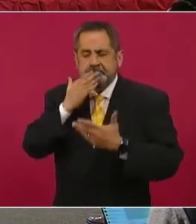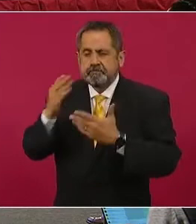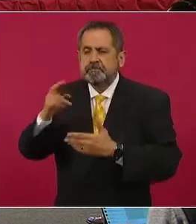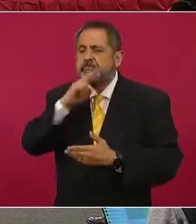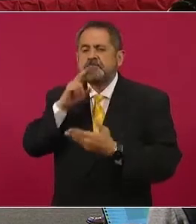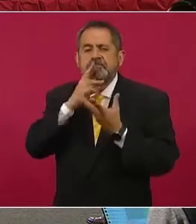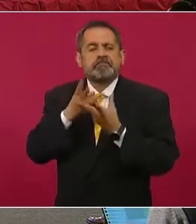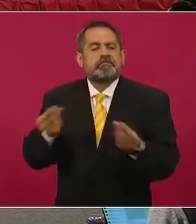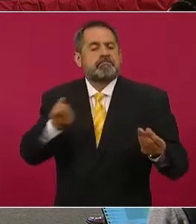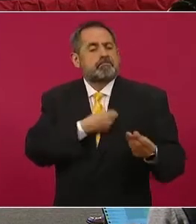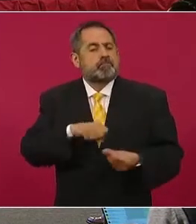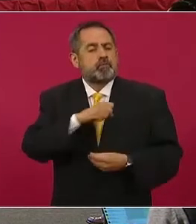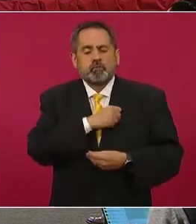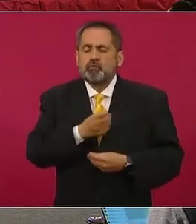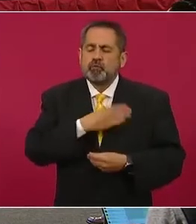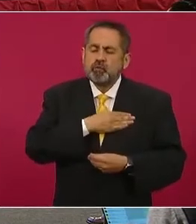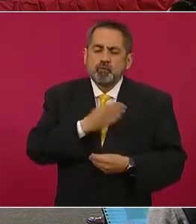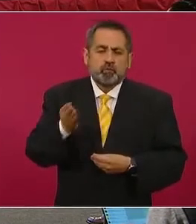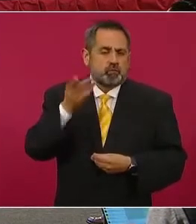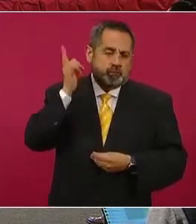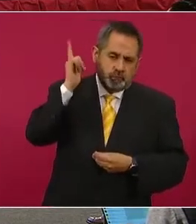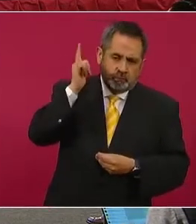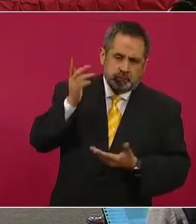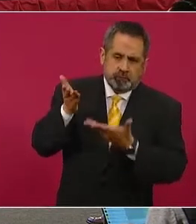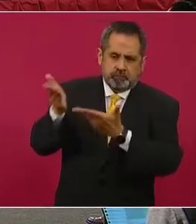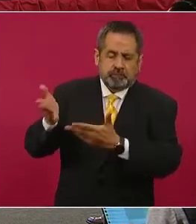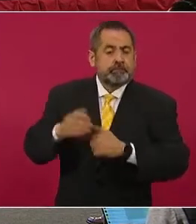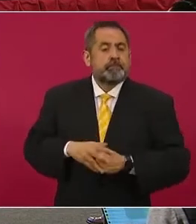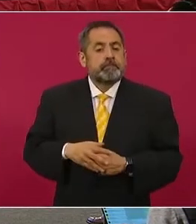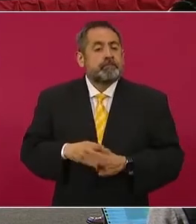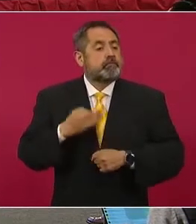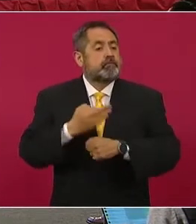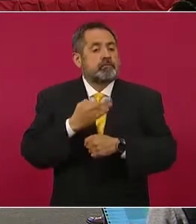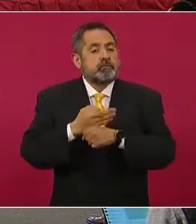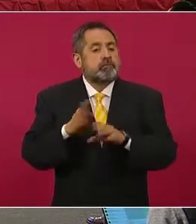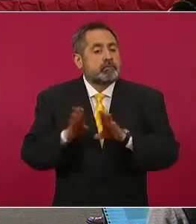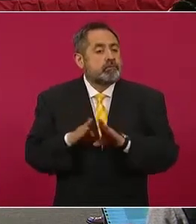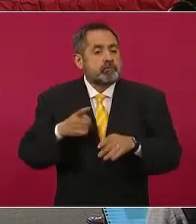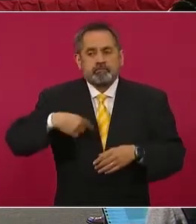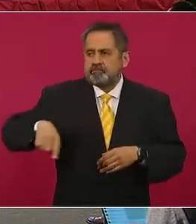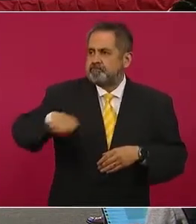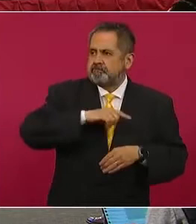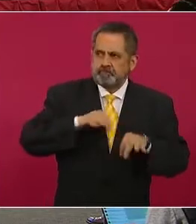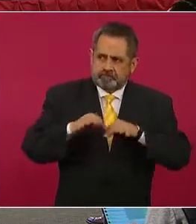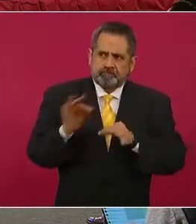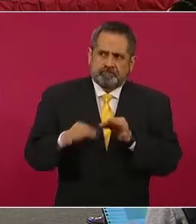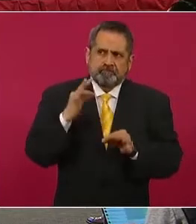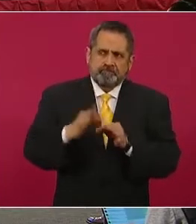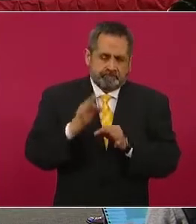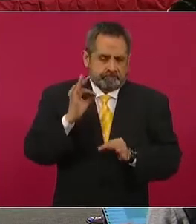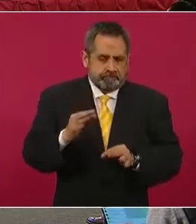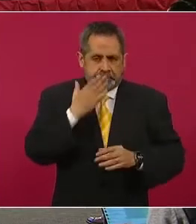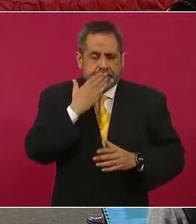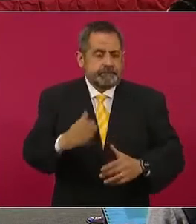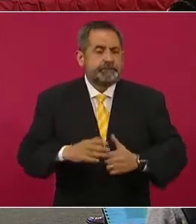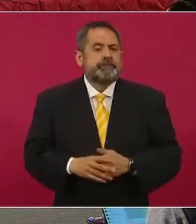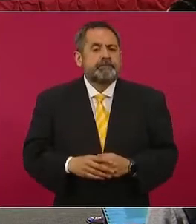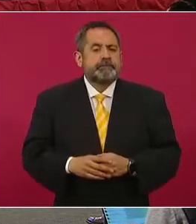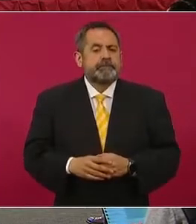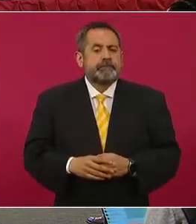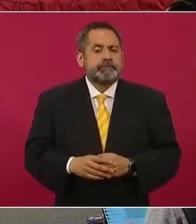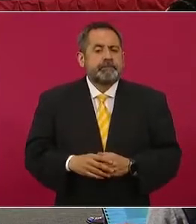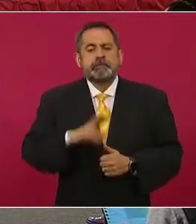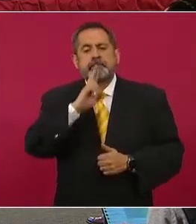su pronto restablecimiento. Y la mejor manera de ayudar ahorita es cumplir nuestro trabajo con eficacia. Quiero